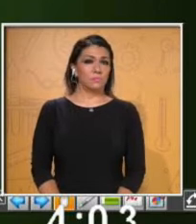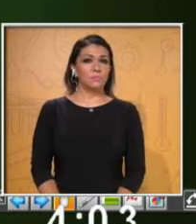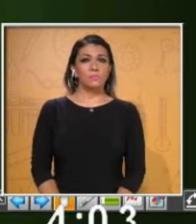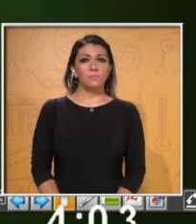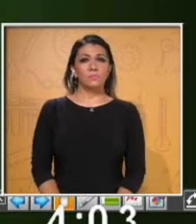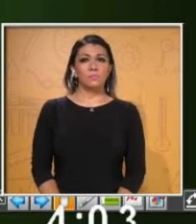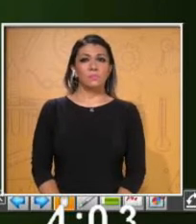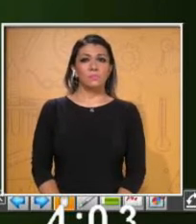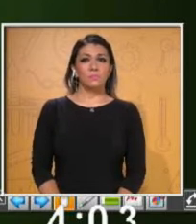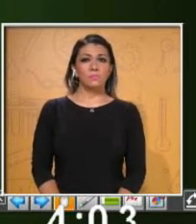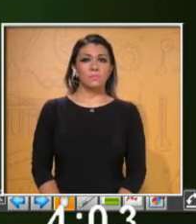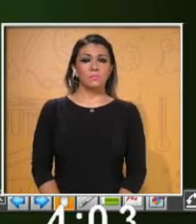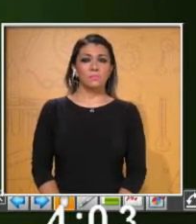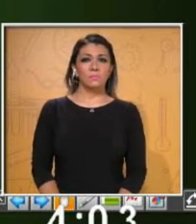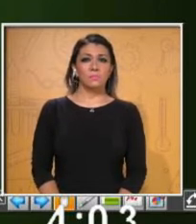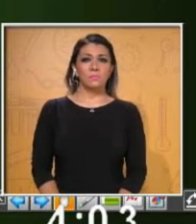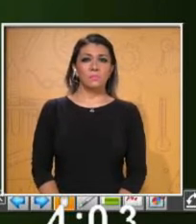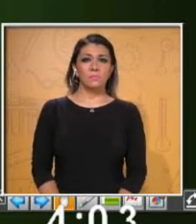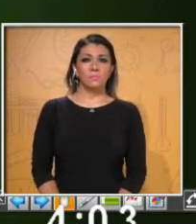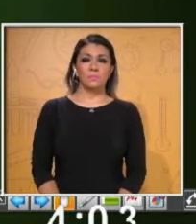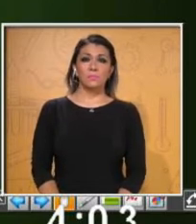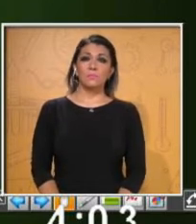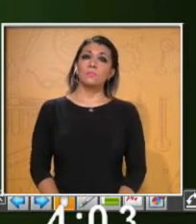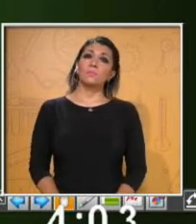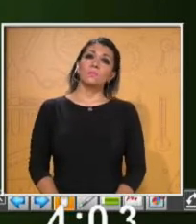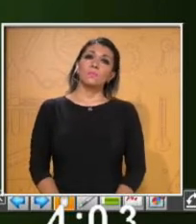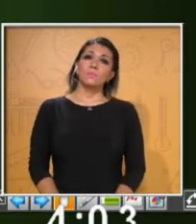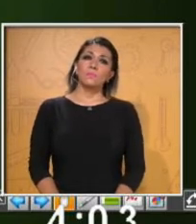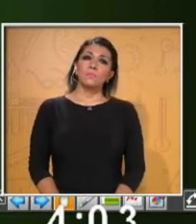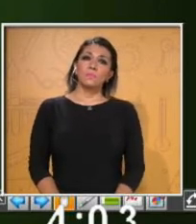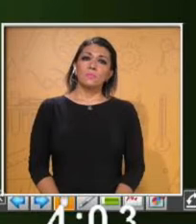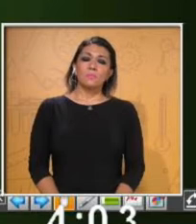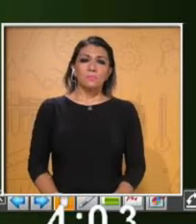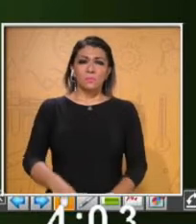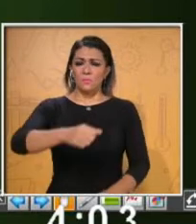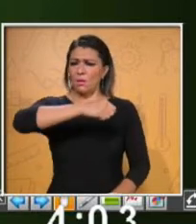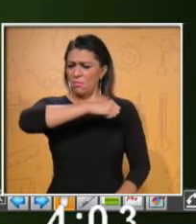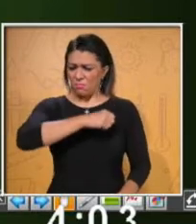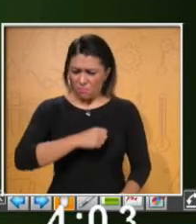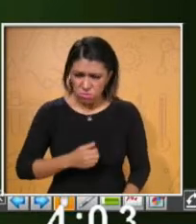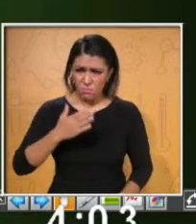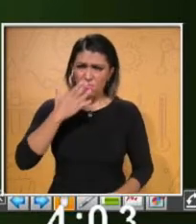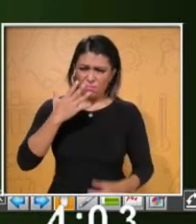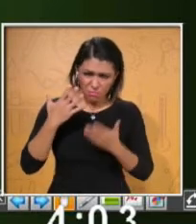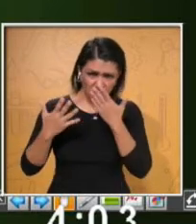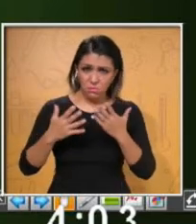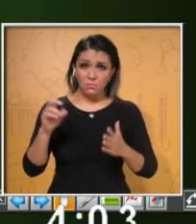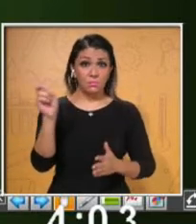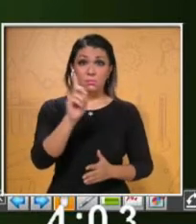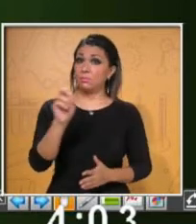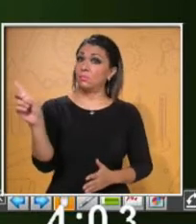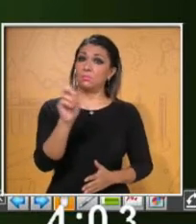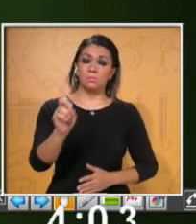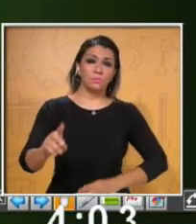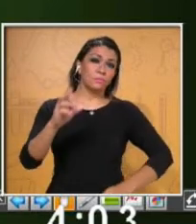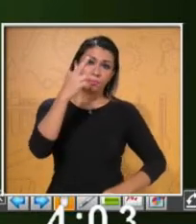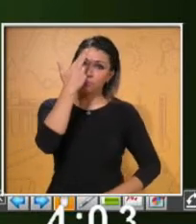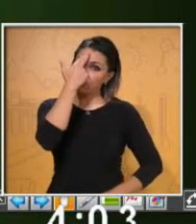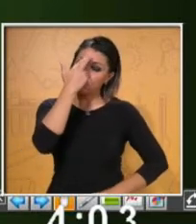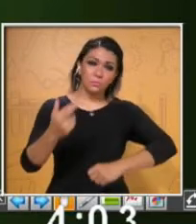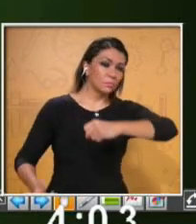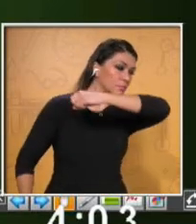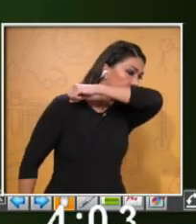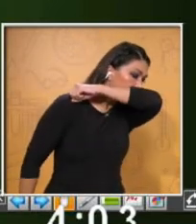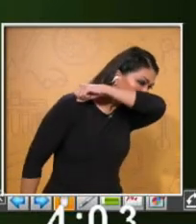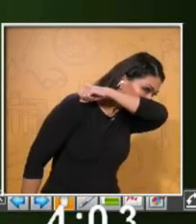the internal angle of your arm. Cuando estornudes o tosas, por favor no utilices tus manos para taparte. Utiliza